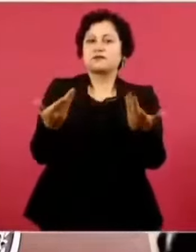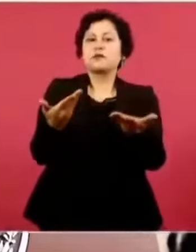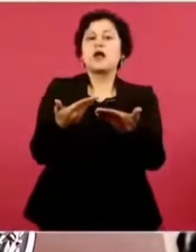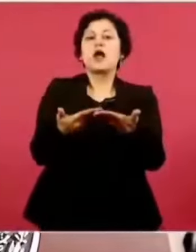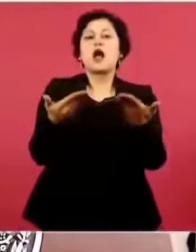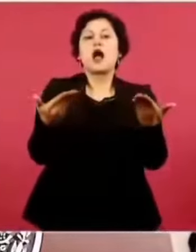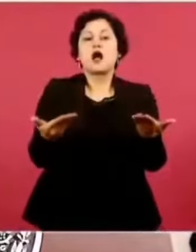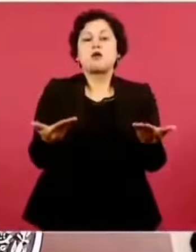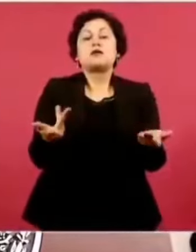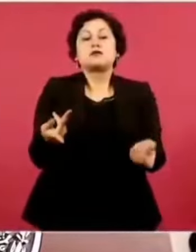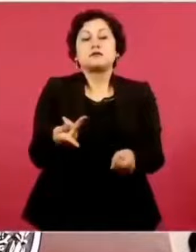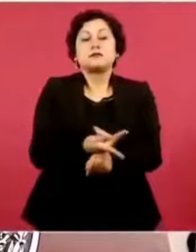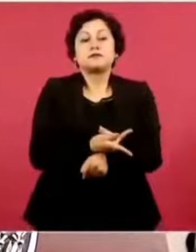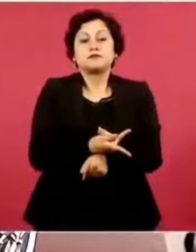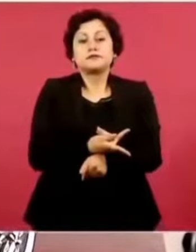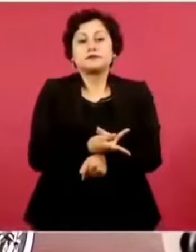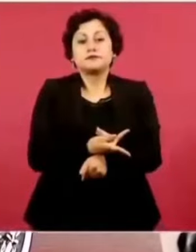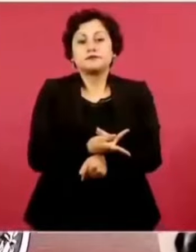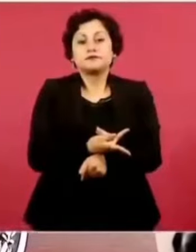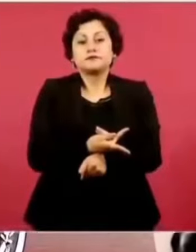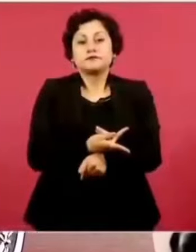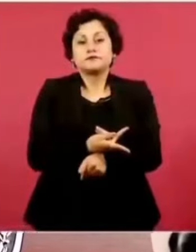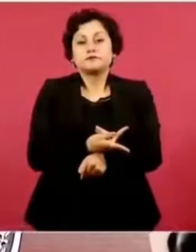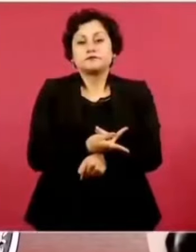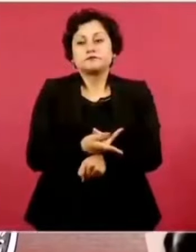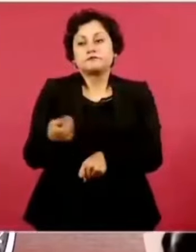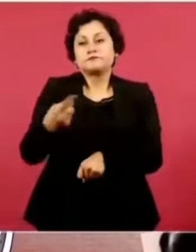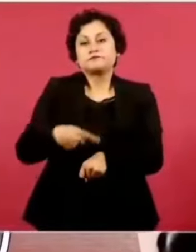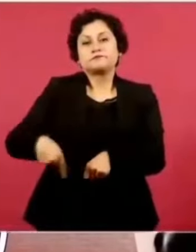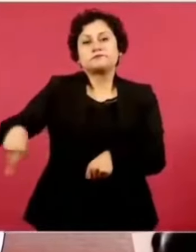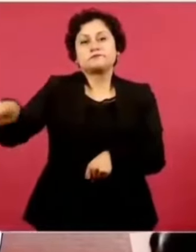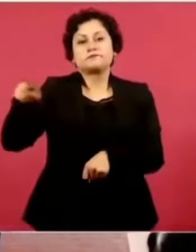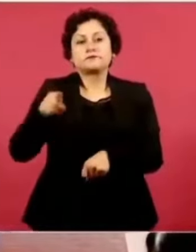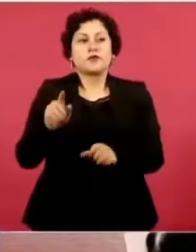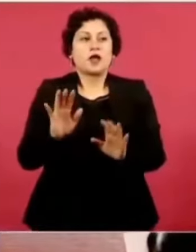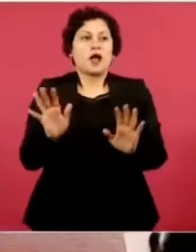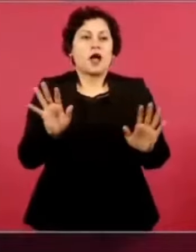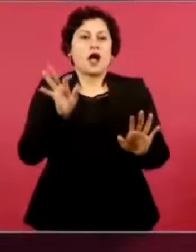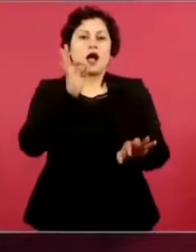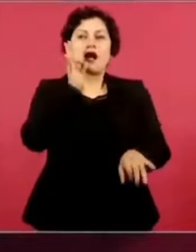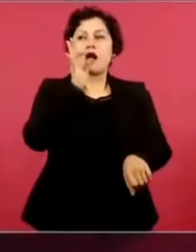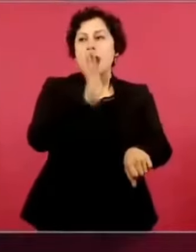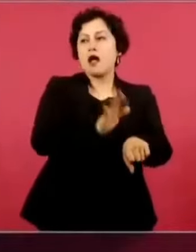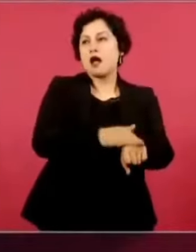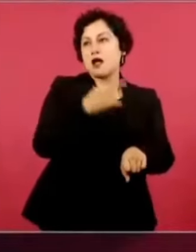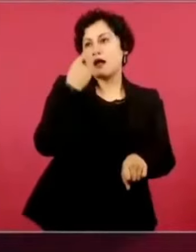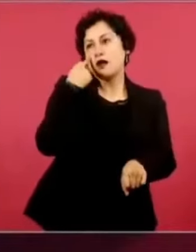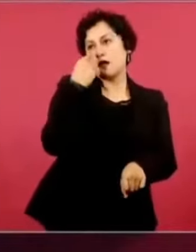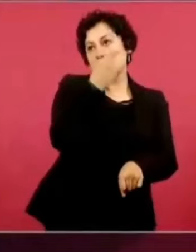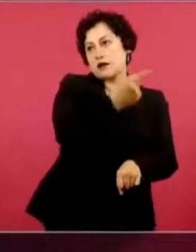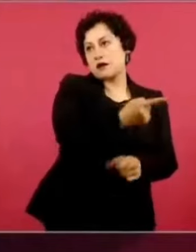de la libertad y defensores de la justicia.